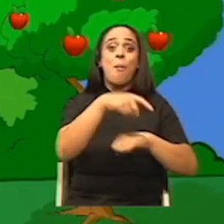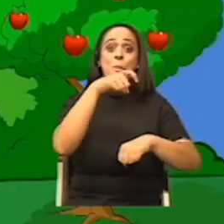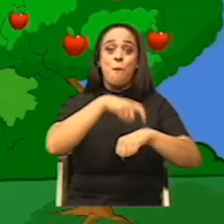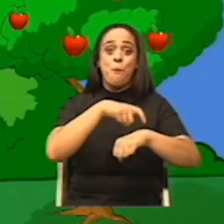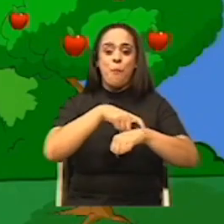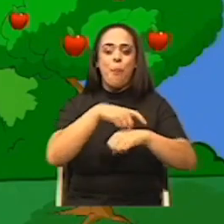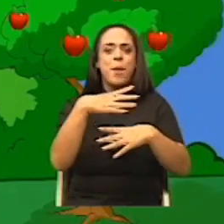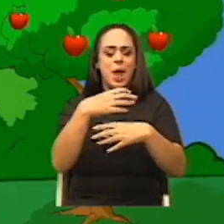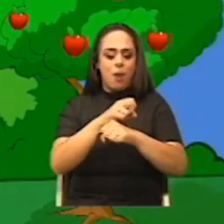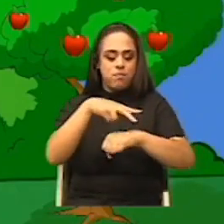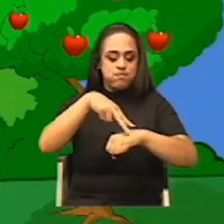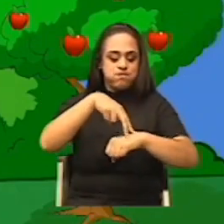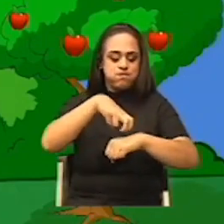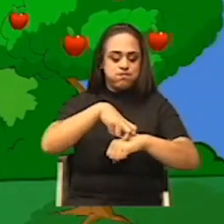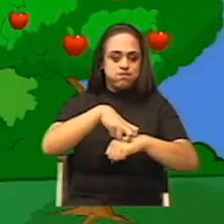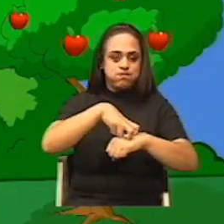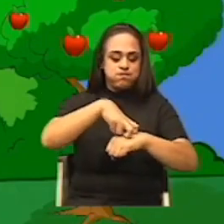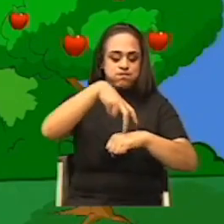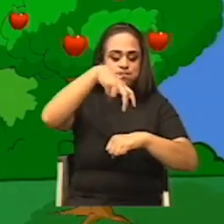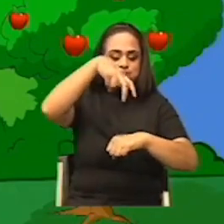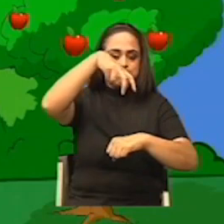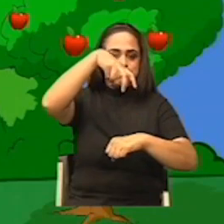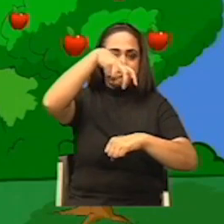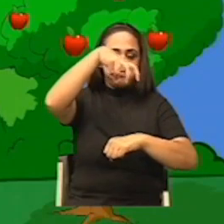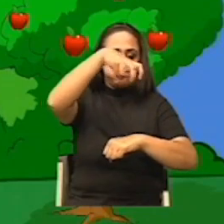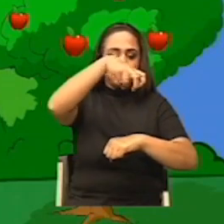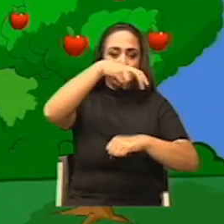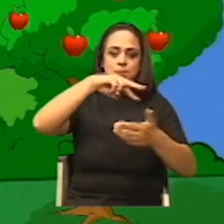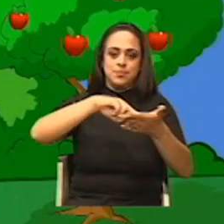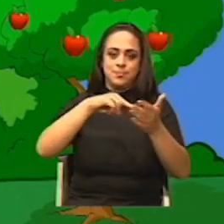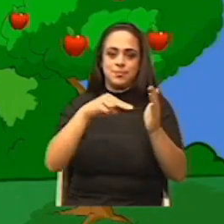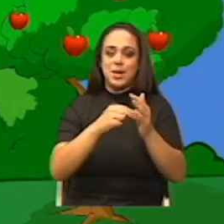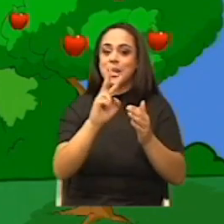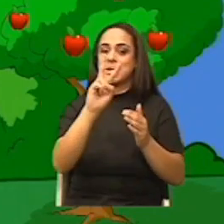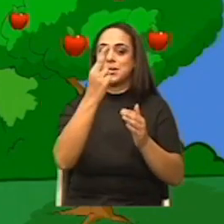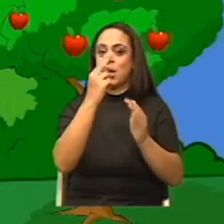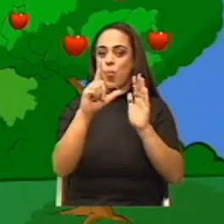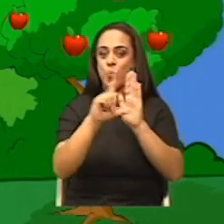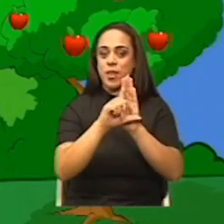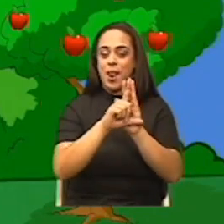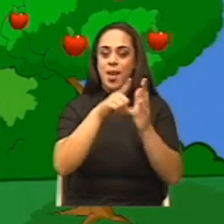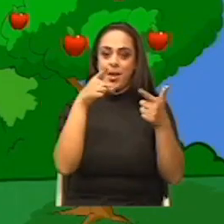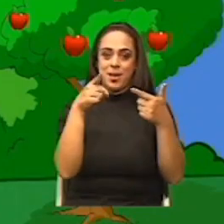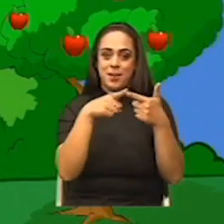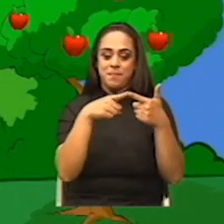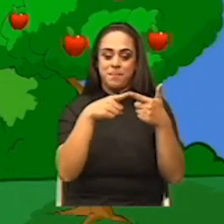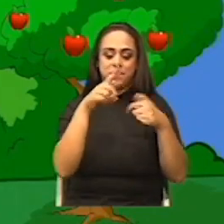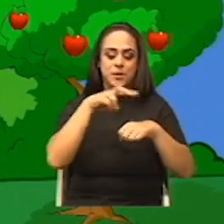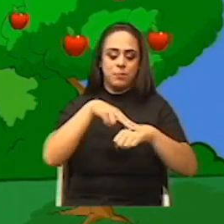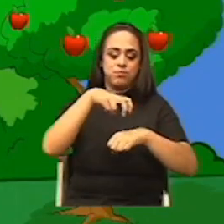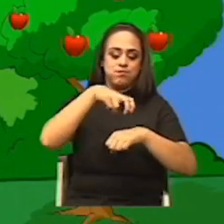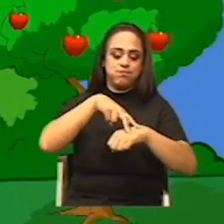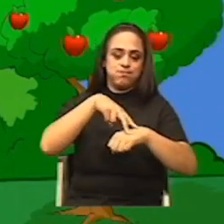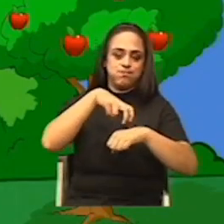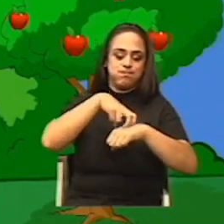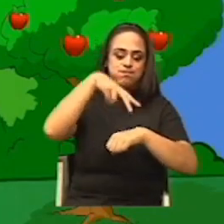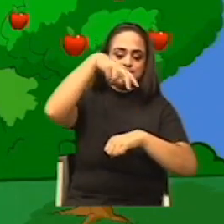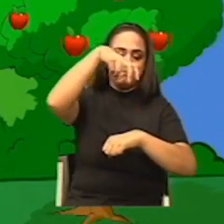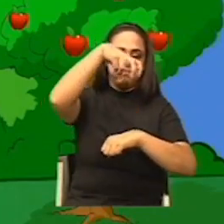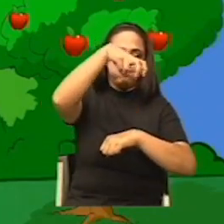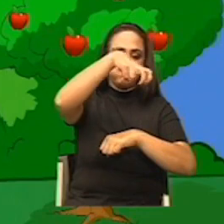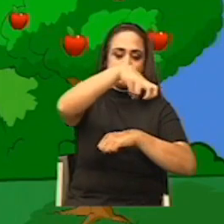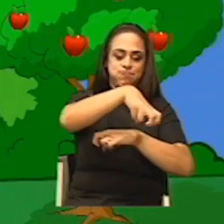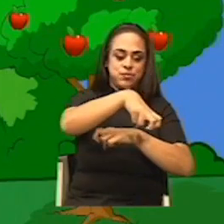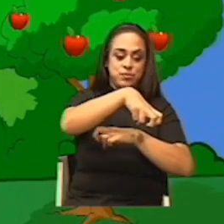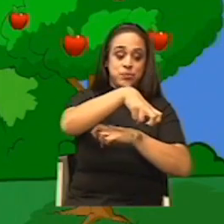ranita va a saltar, se representa la segunda ley de Newton. Y después, tendríamos entonces,